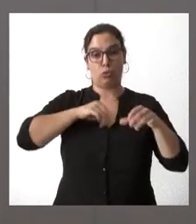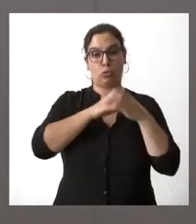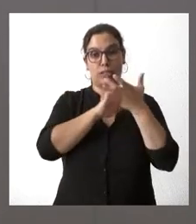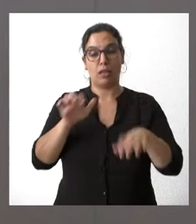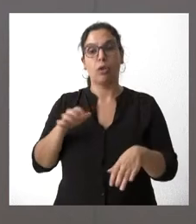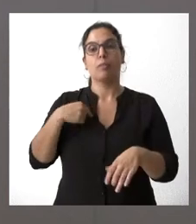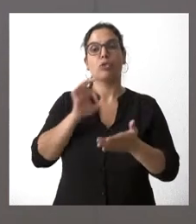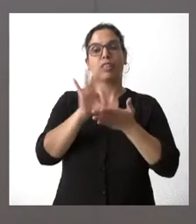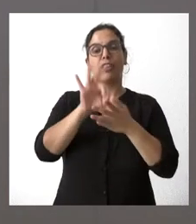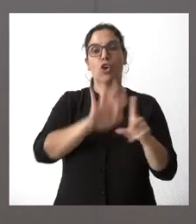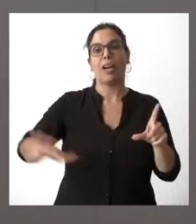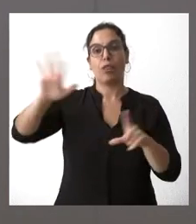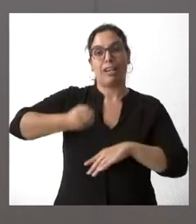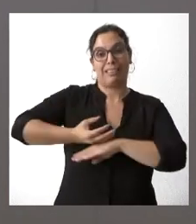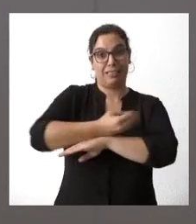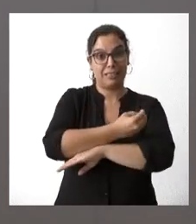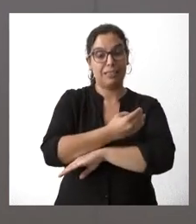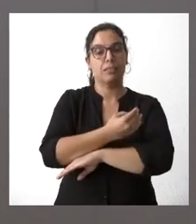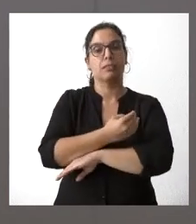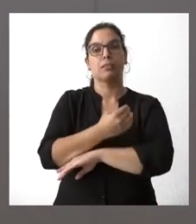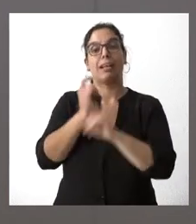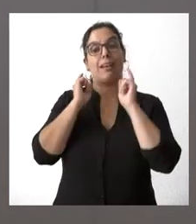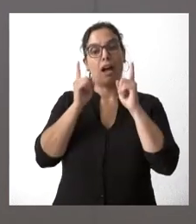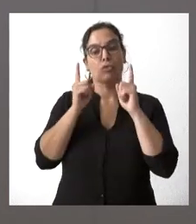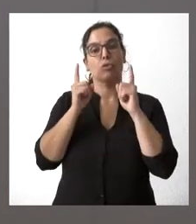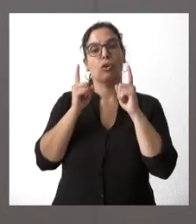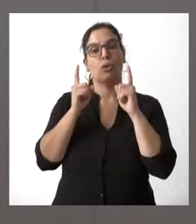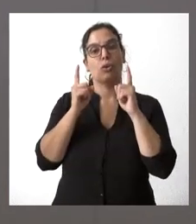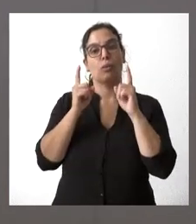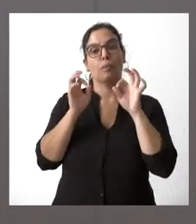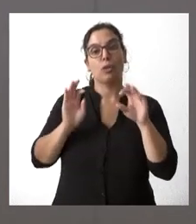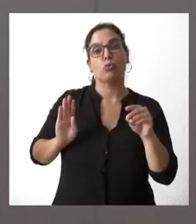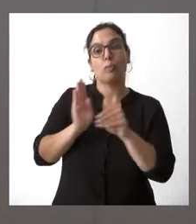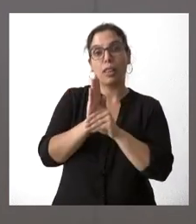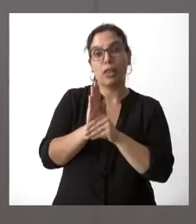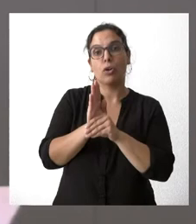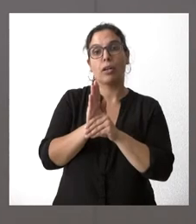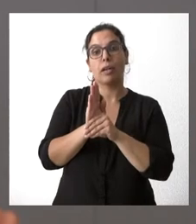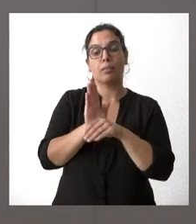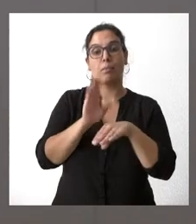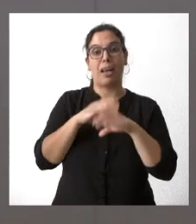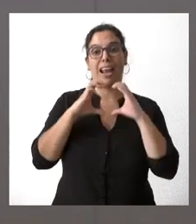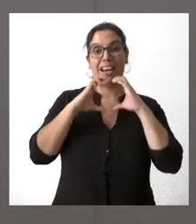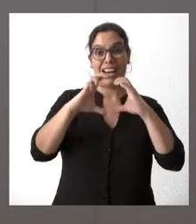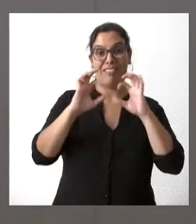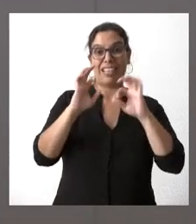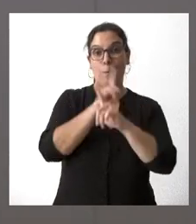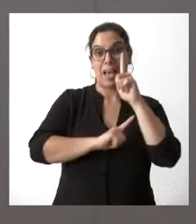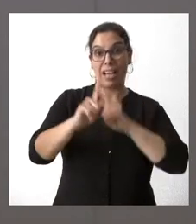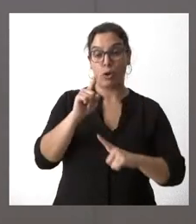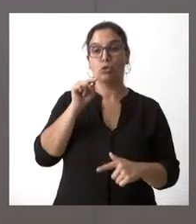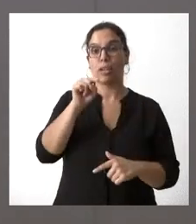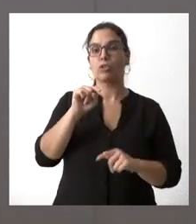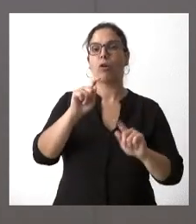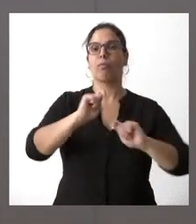nacional que es el ferrocarril y en este caso las subvenciones hacia Renfe viajeros y lo que nos va a